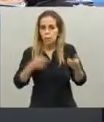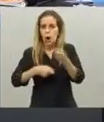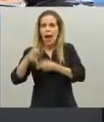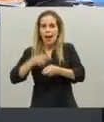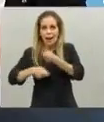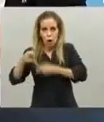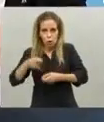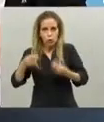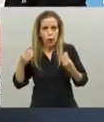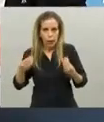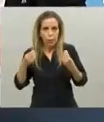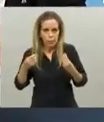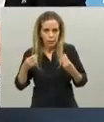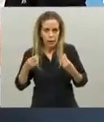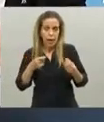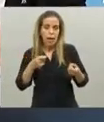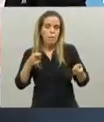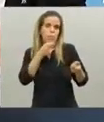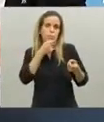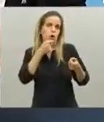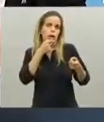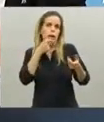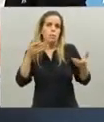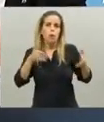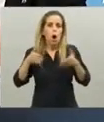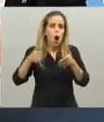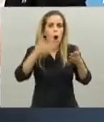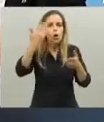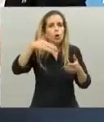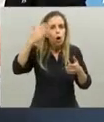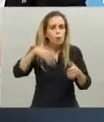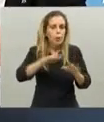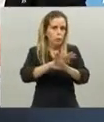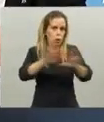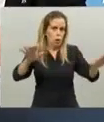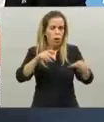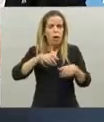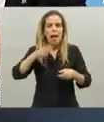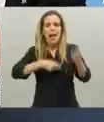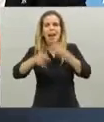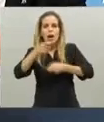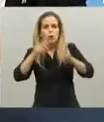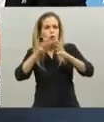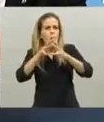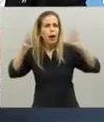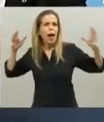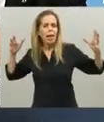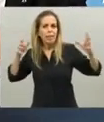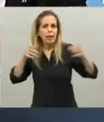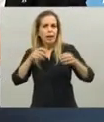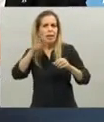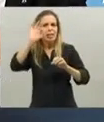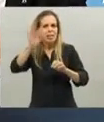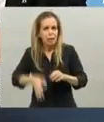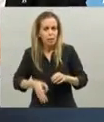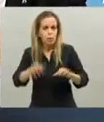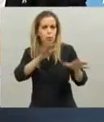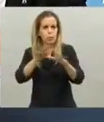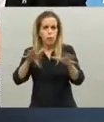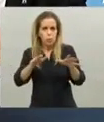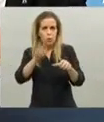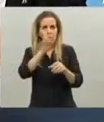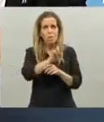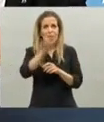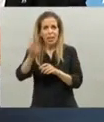restringir la actividad en los que son los grandes centros comerciales y mucha circulación de gente. Nosotros tenemos identificadas que tomando 22